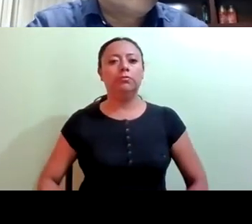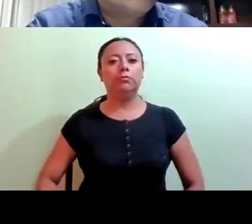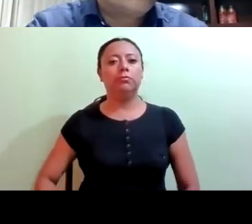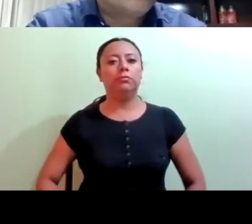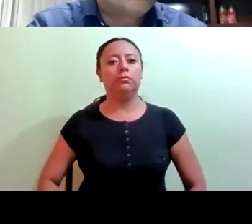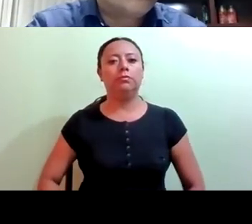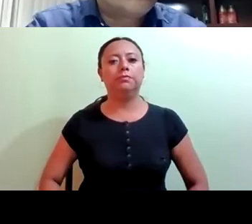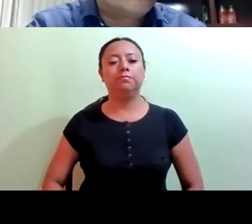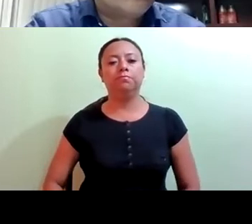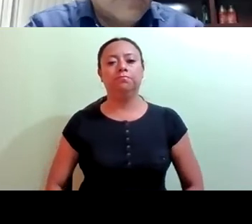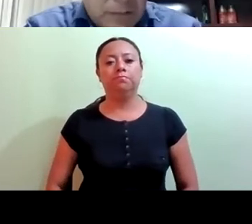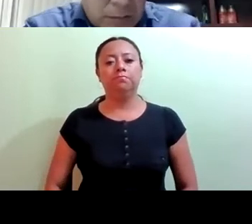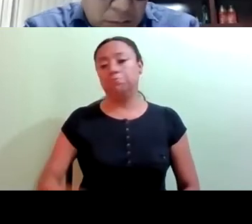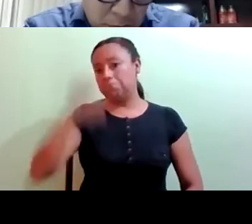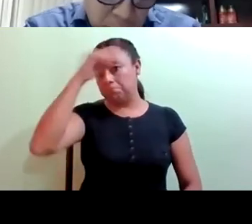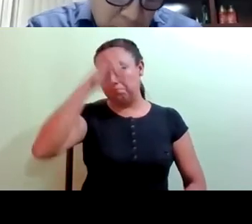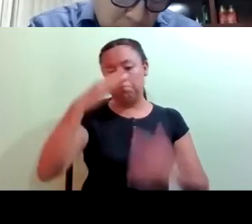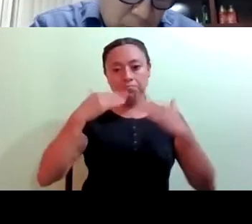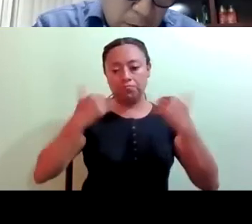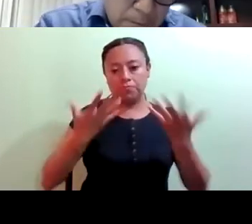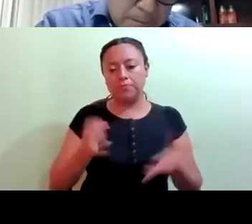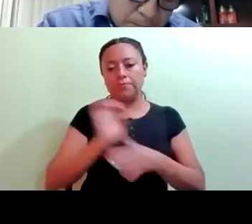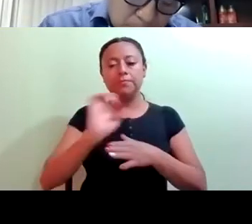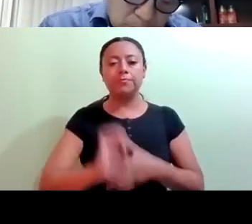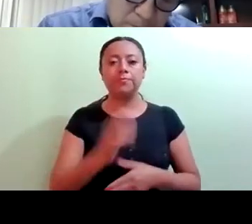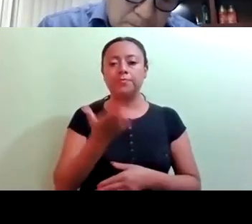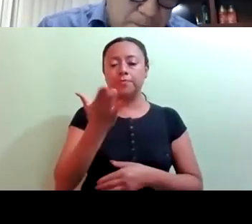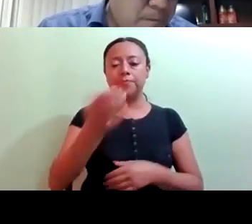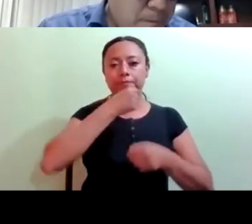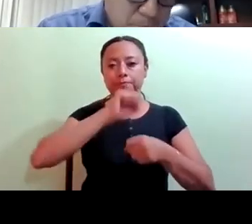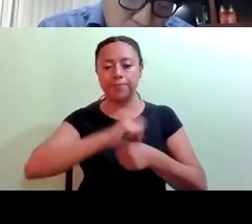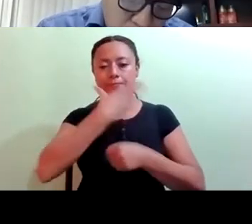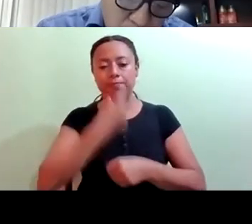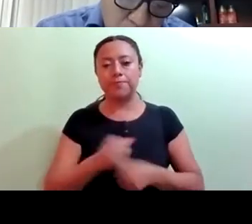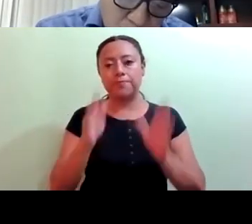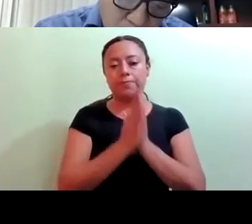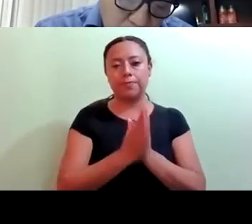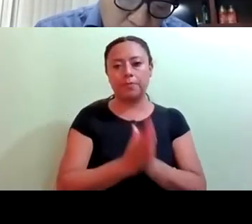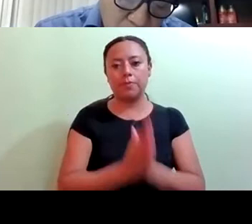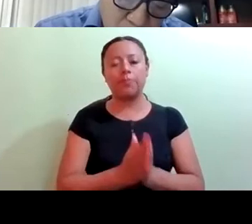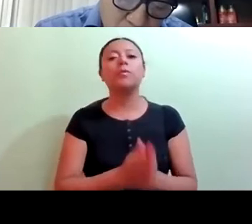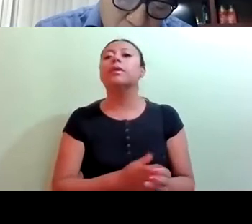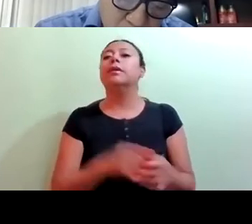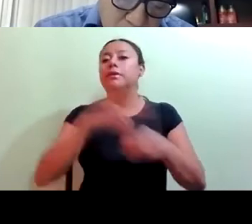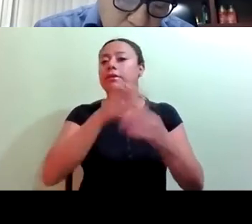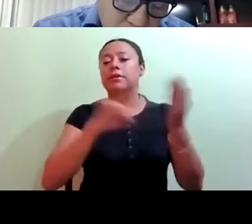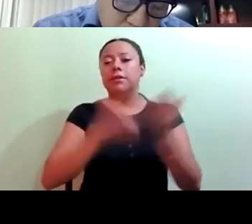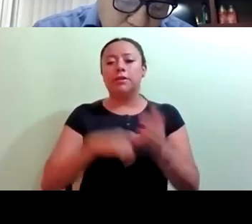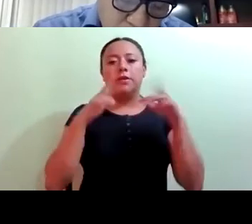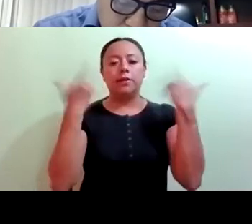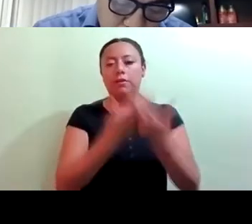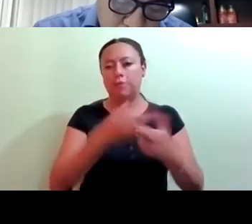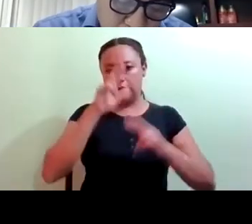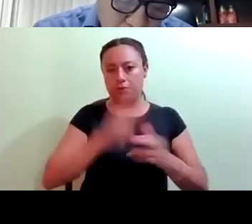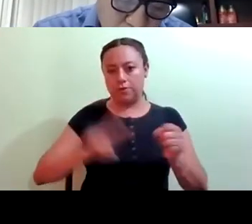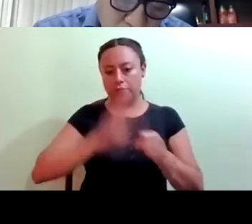No existiendo más observaciones, solicitó al secretario someter a votación el orden del día de la sesión ordinaria vía remota del jueves 13 de mayo de